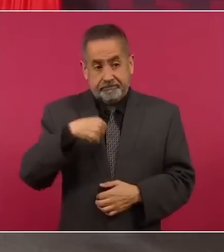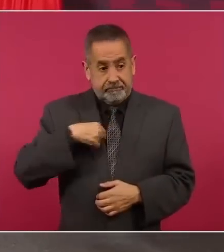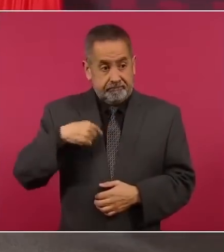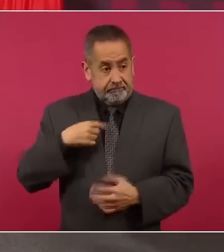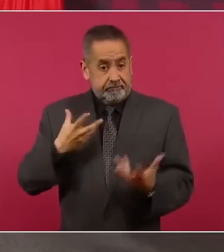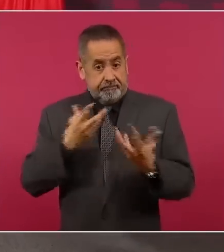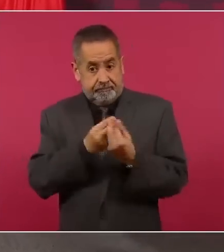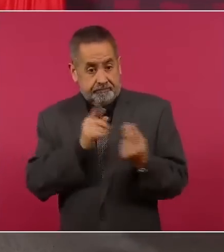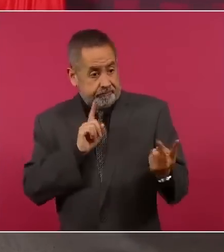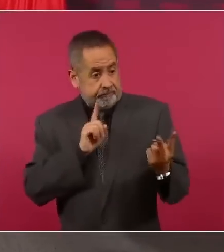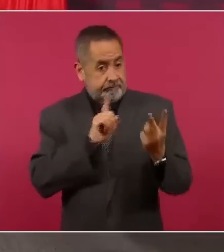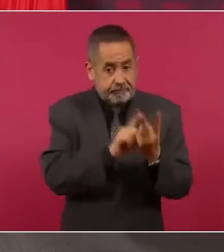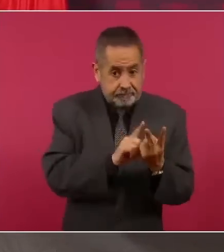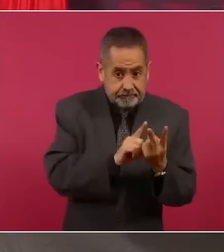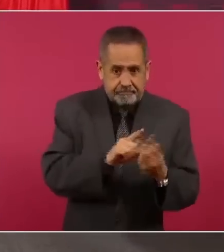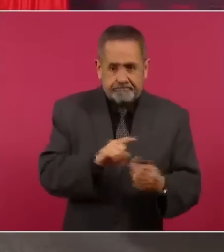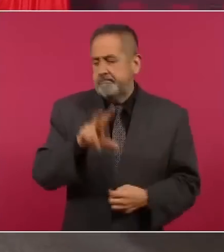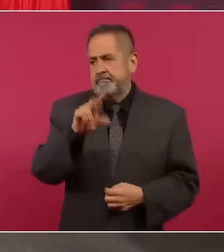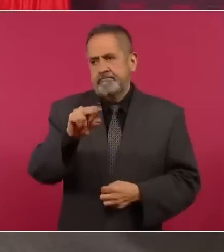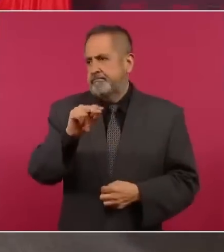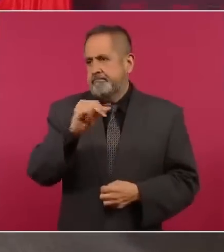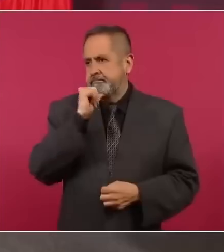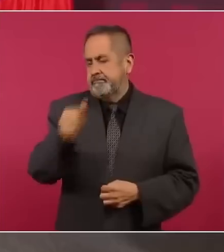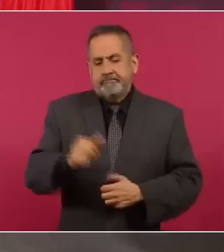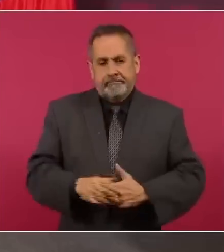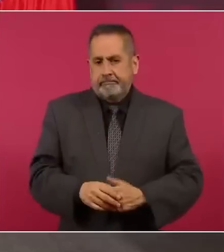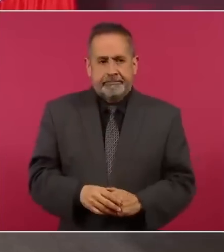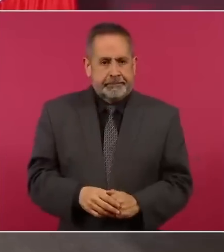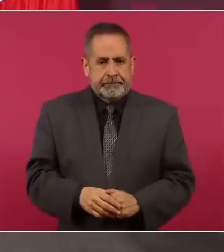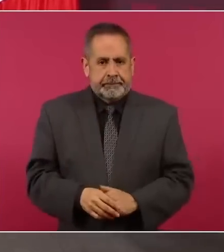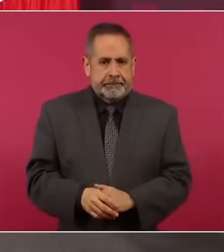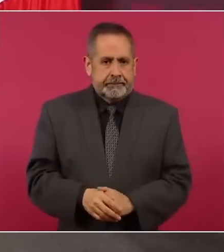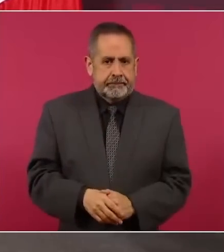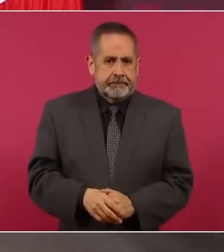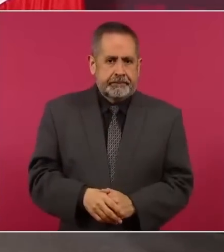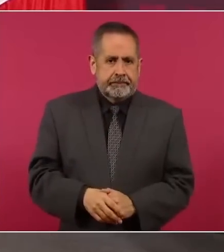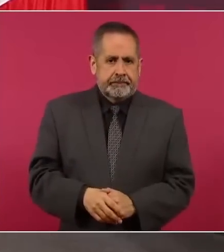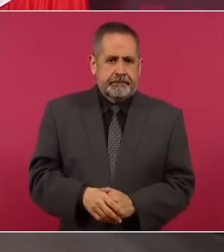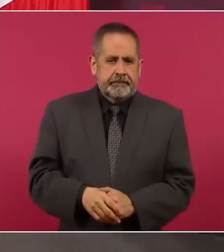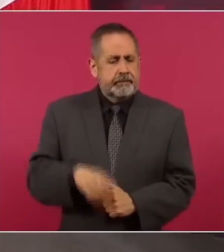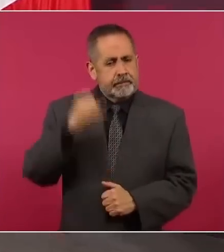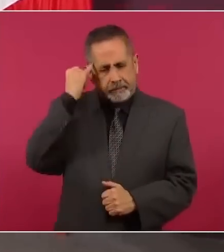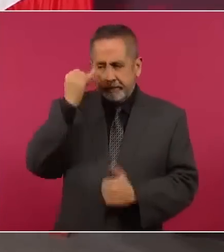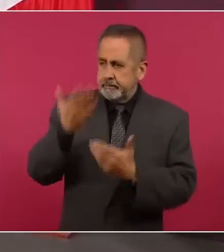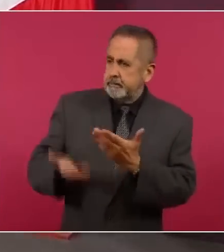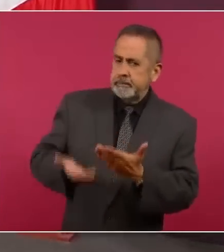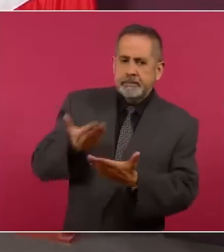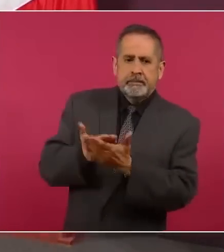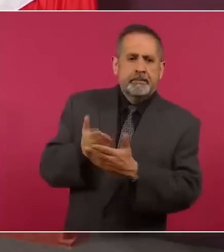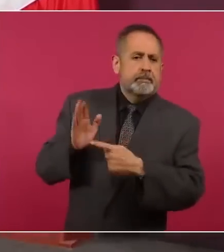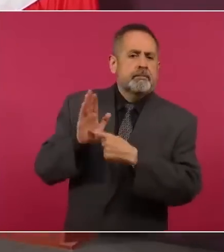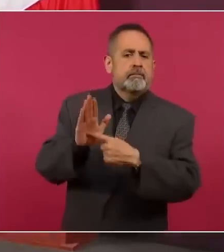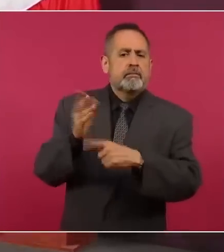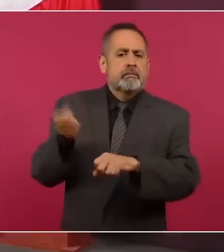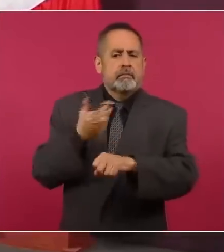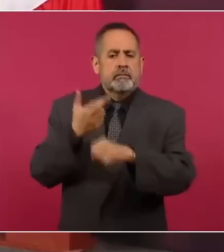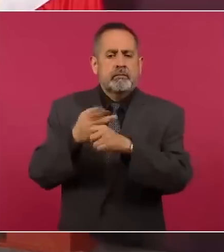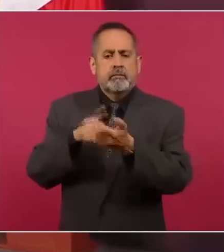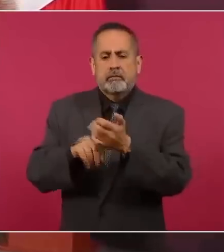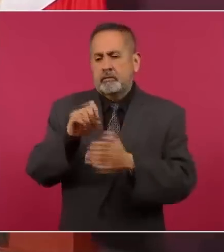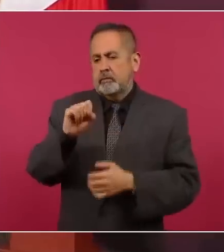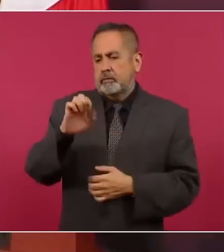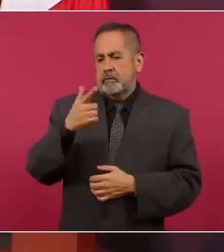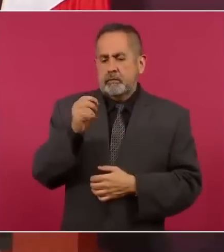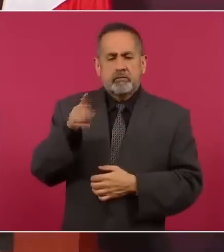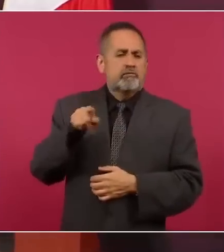es un asunto que aquí planteó el secretario de Gobernación, y él lo